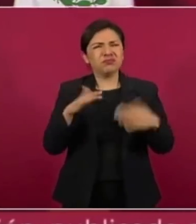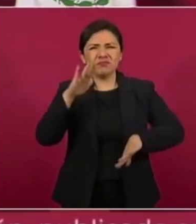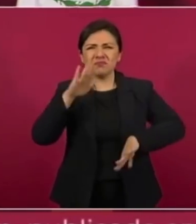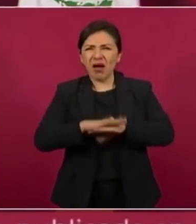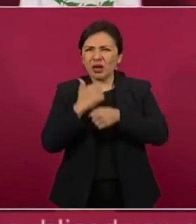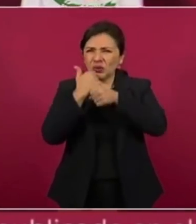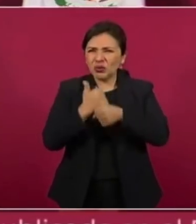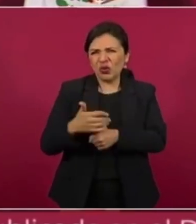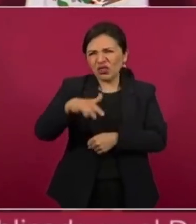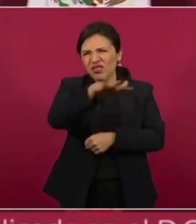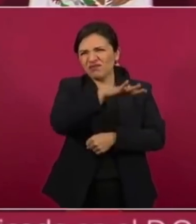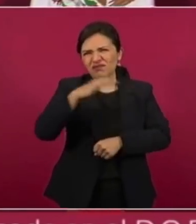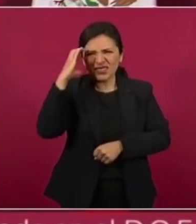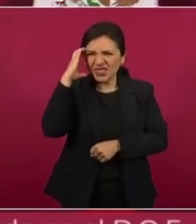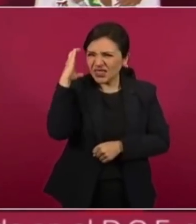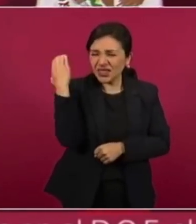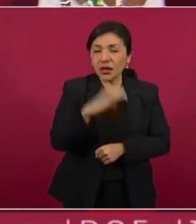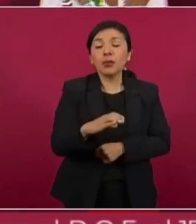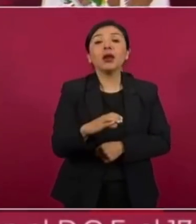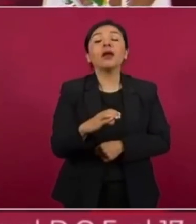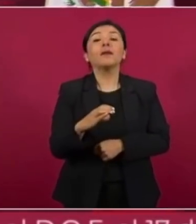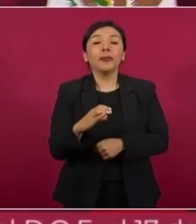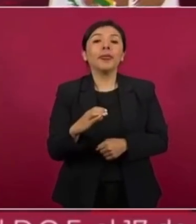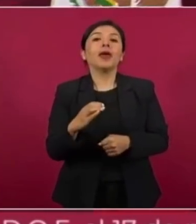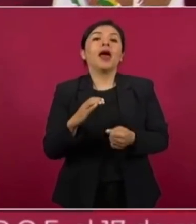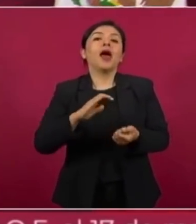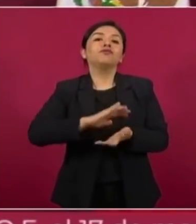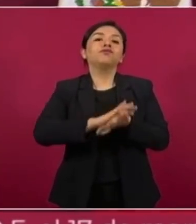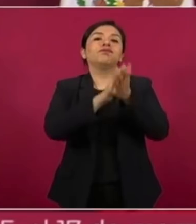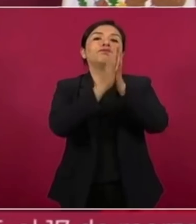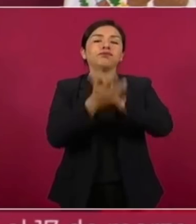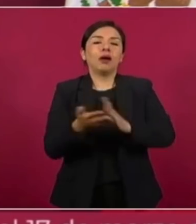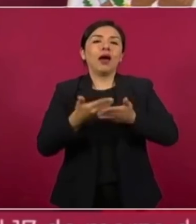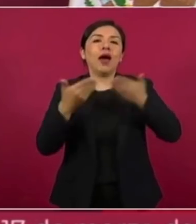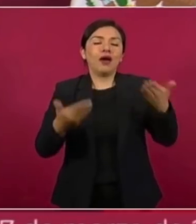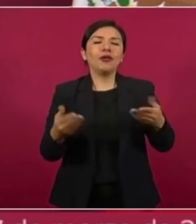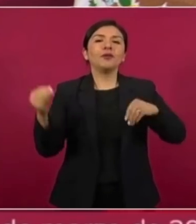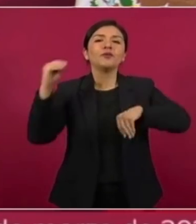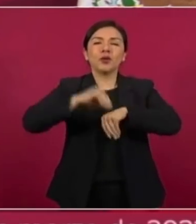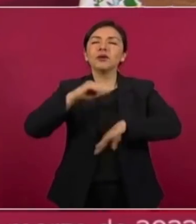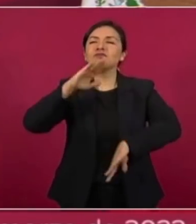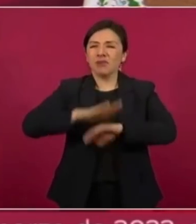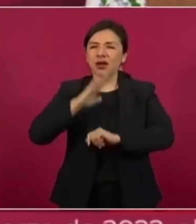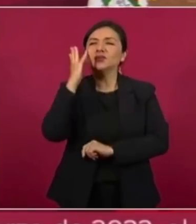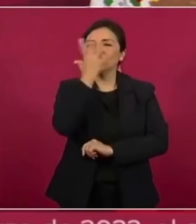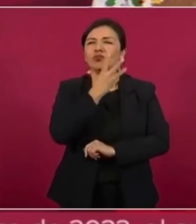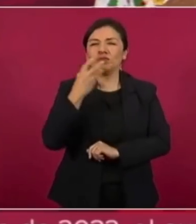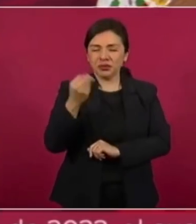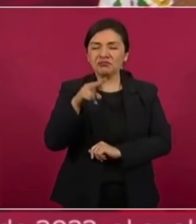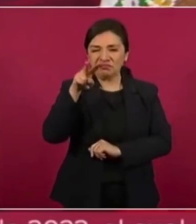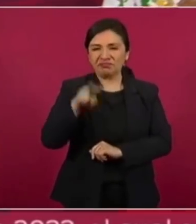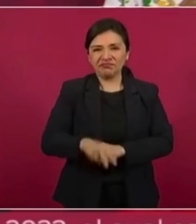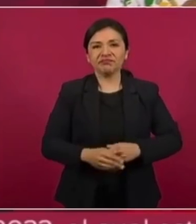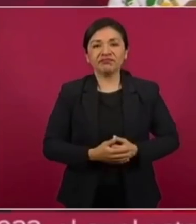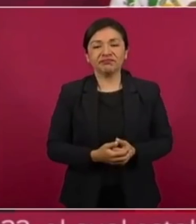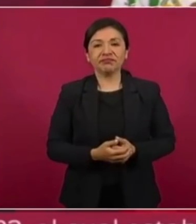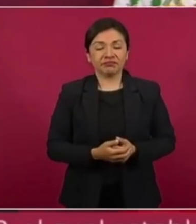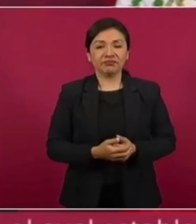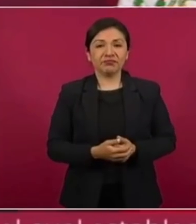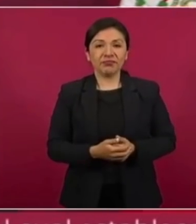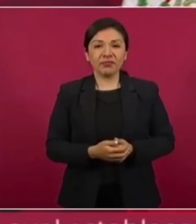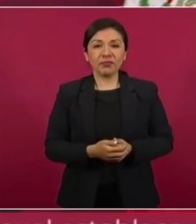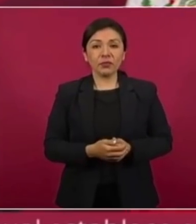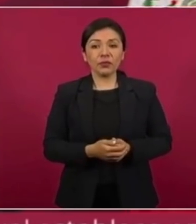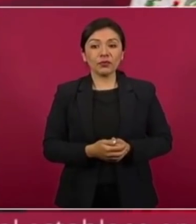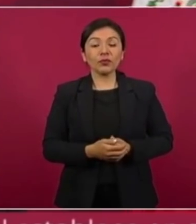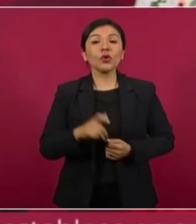infierno se está convirtiendo en un paraíso. Ya ven cómo cuando se es